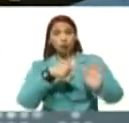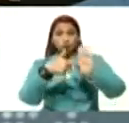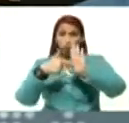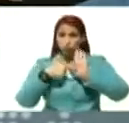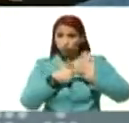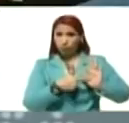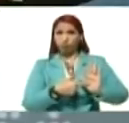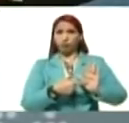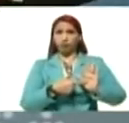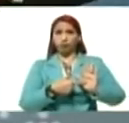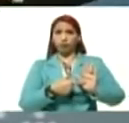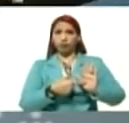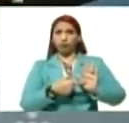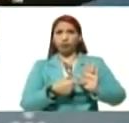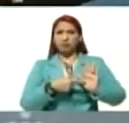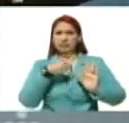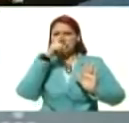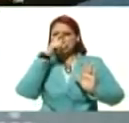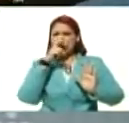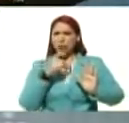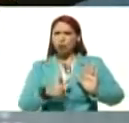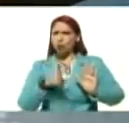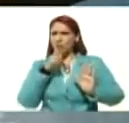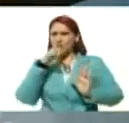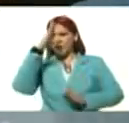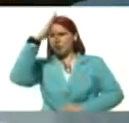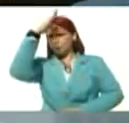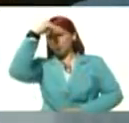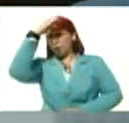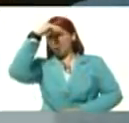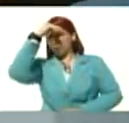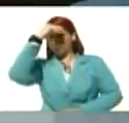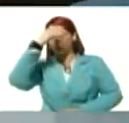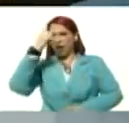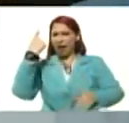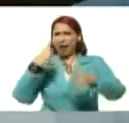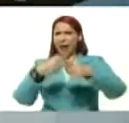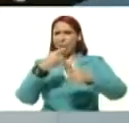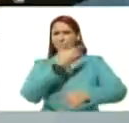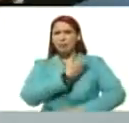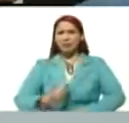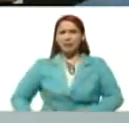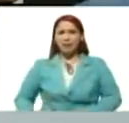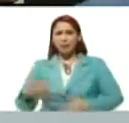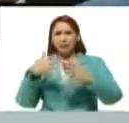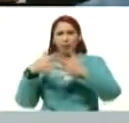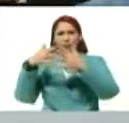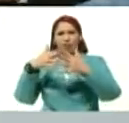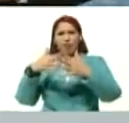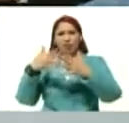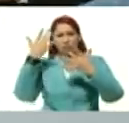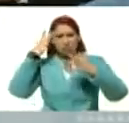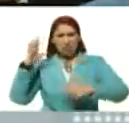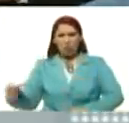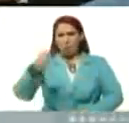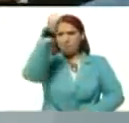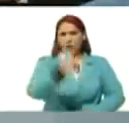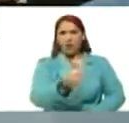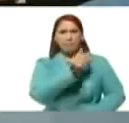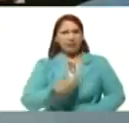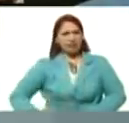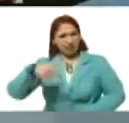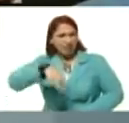en esa era terrorífica de Donald Trump, que él pretendió imponer un presidente en Venezuela, Donald Trump, te